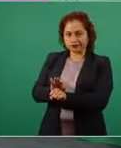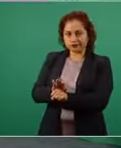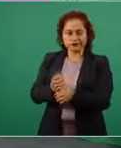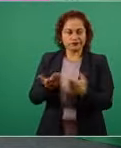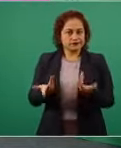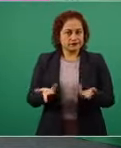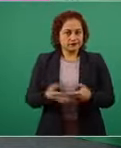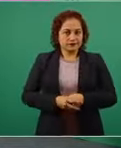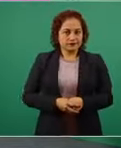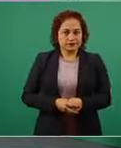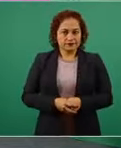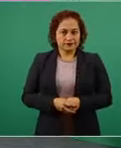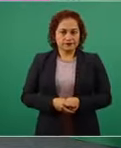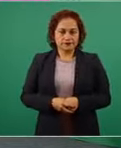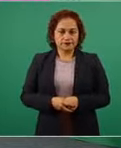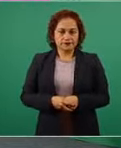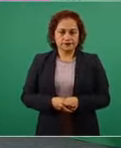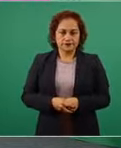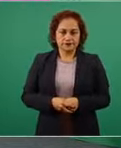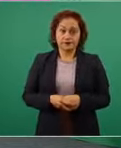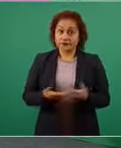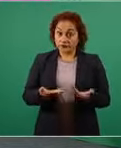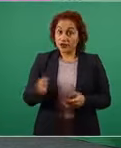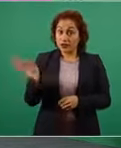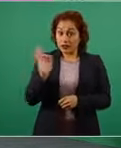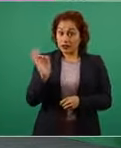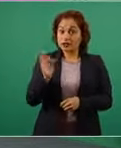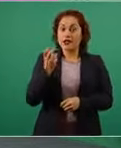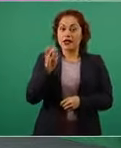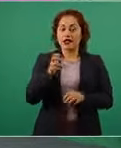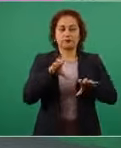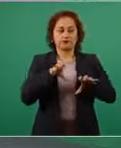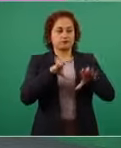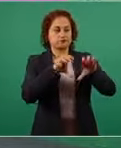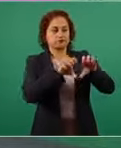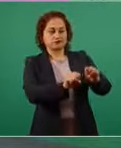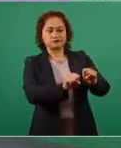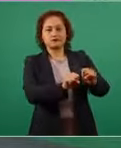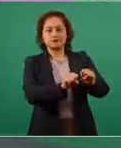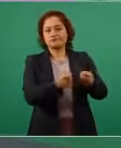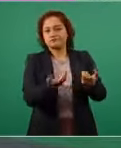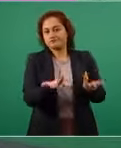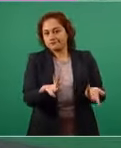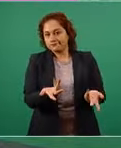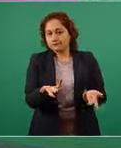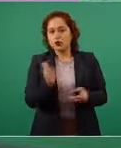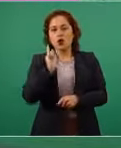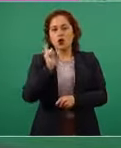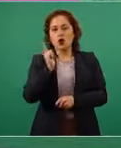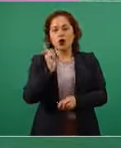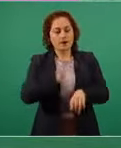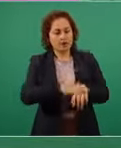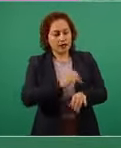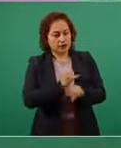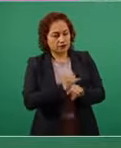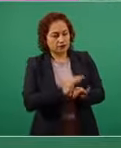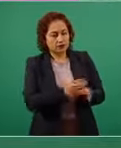entonces puede ser por eso ojalá informen más